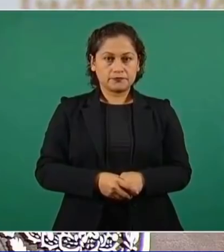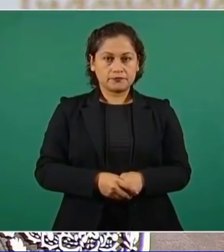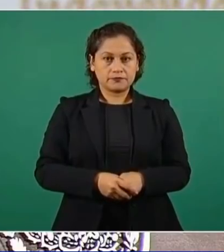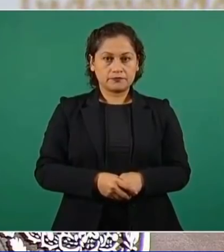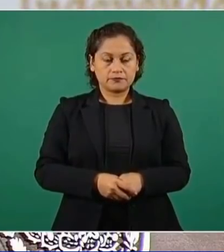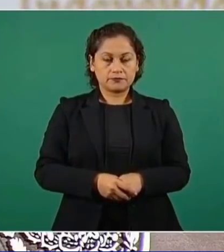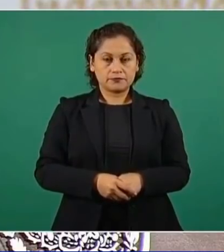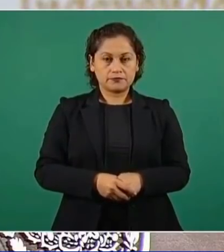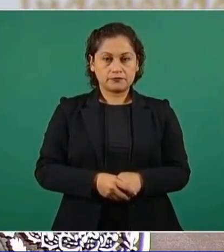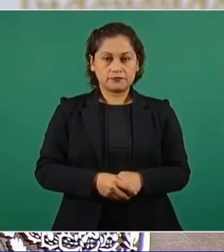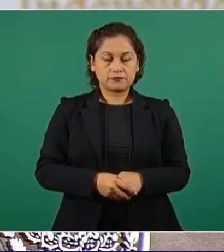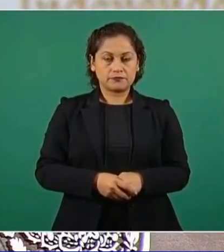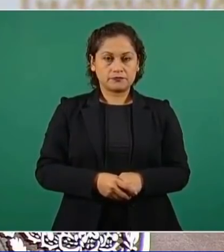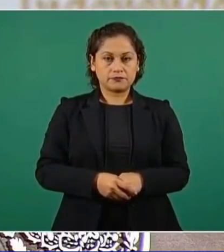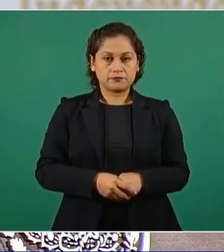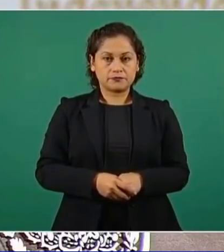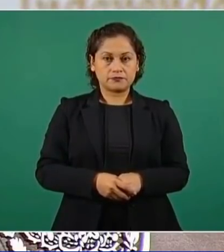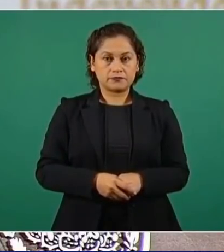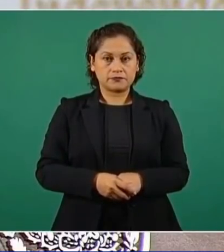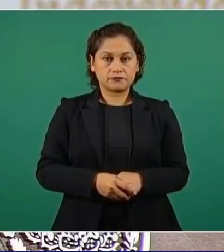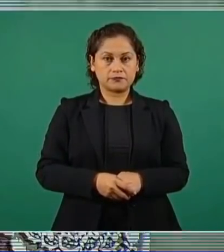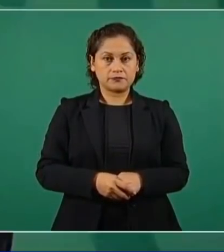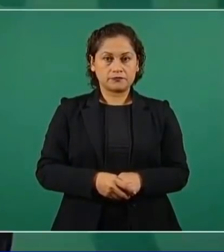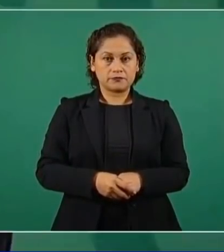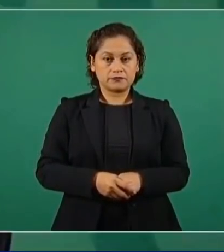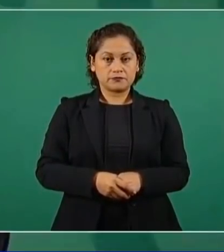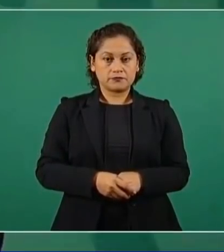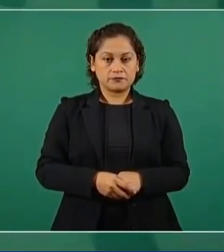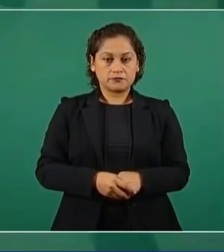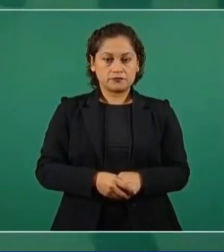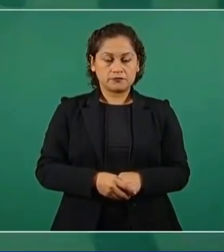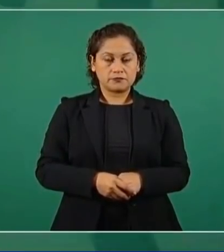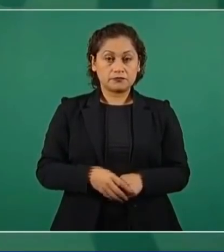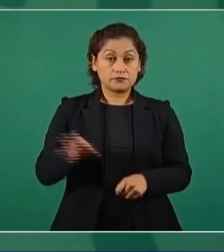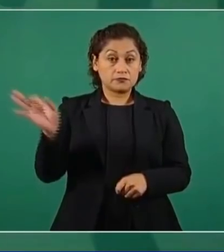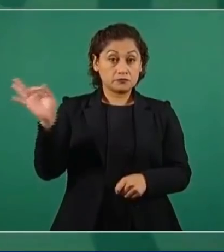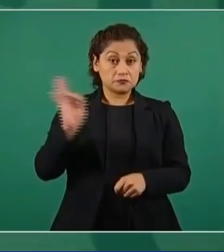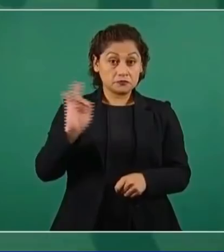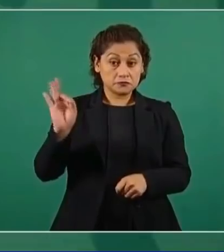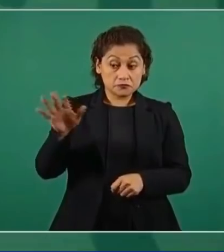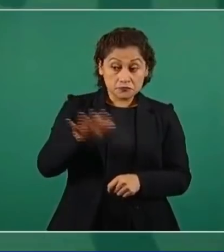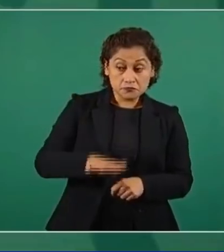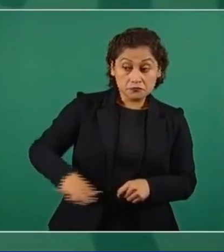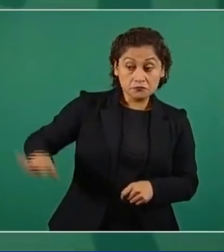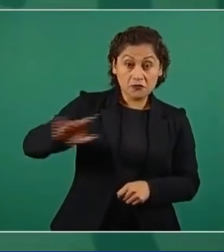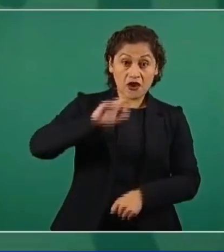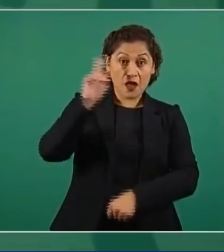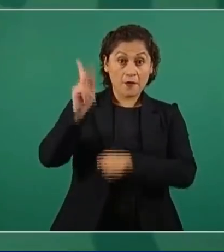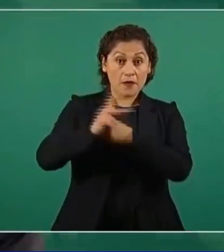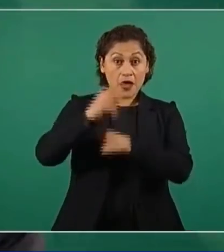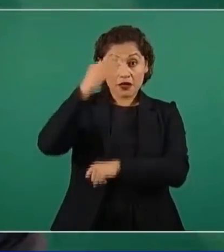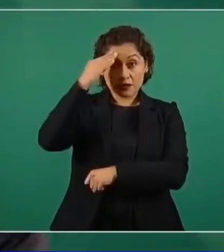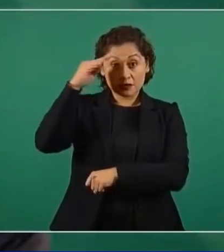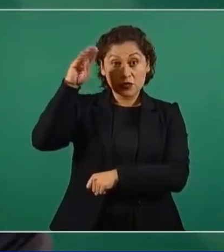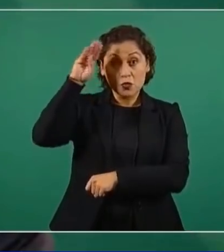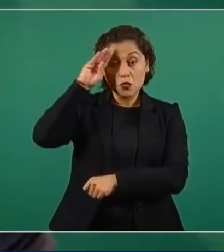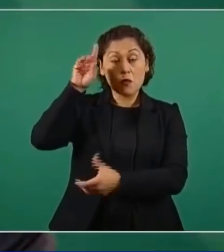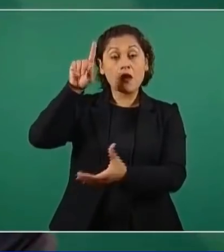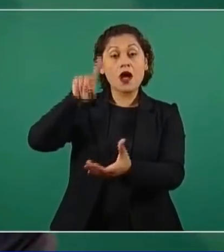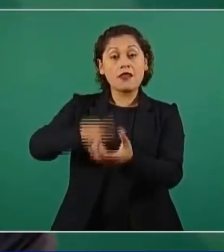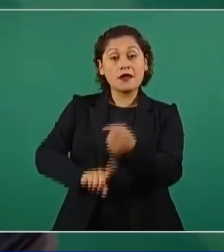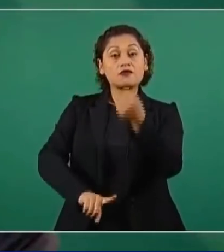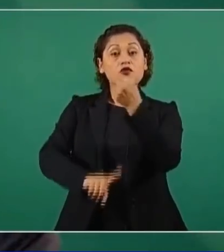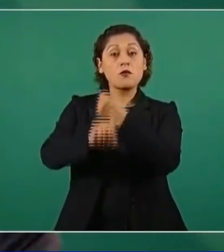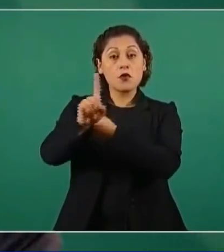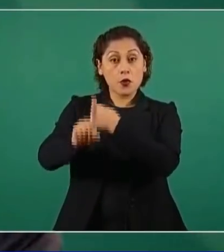si tienen dificultad económica, social, por el bloqueo y se les